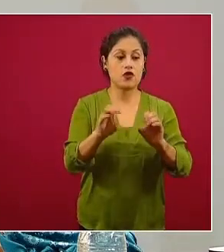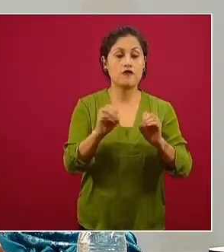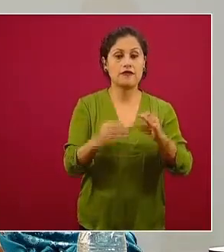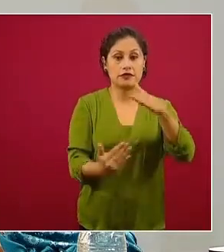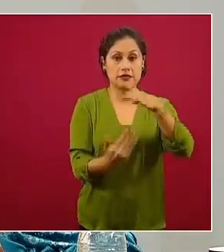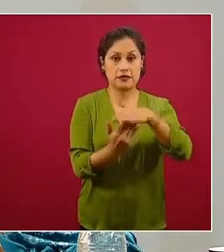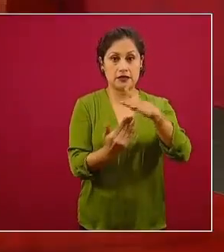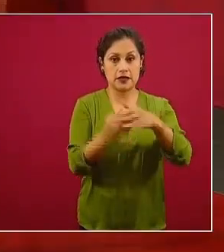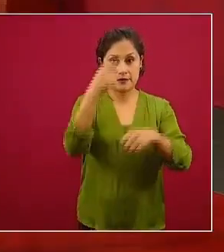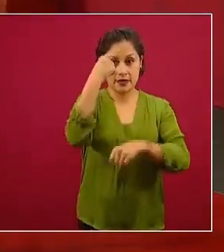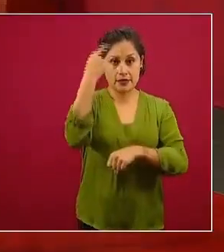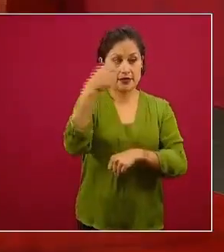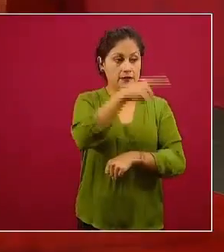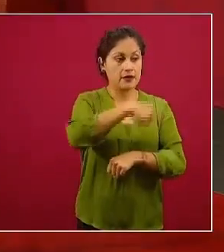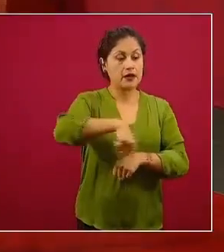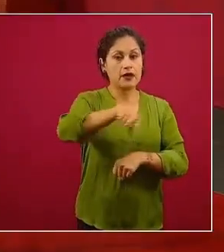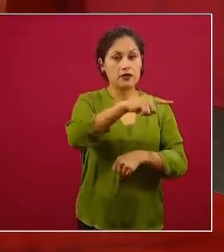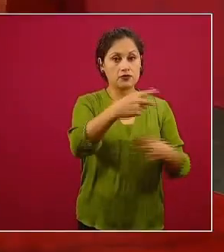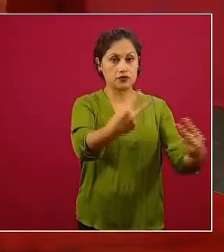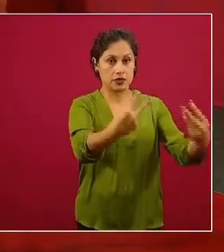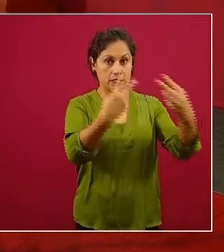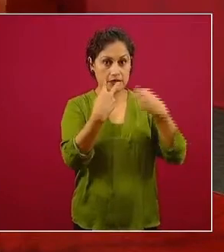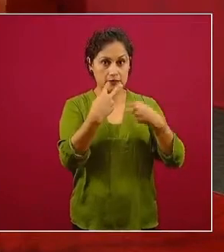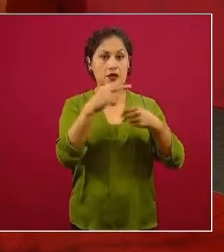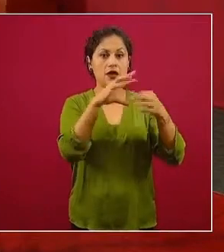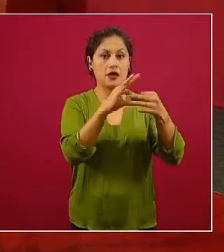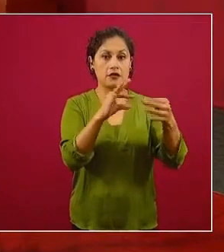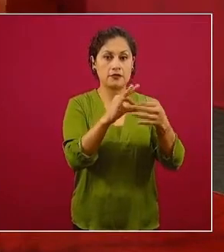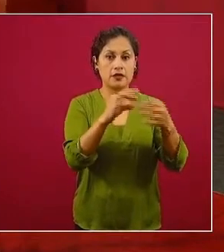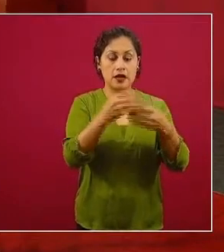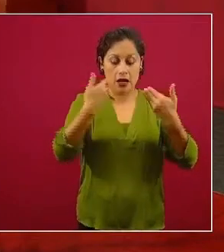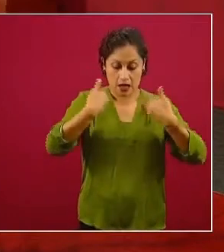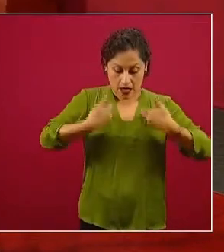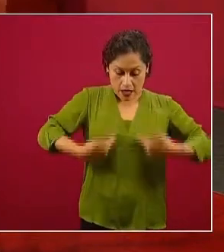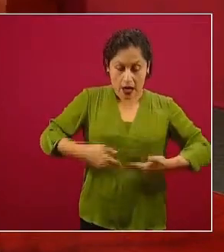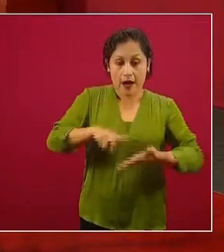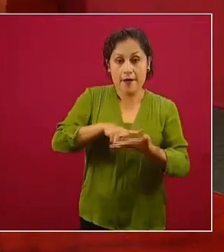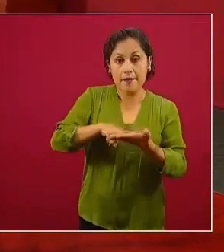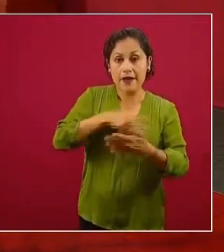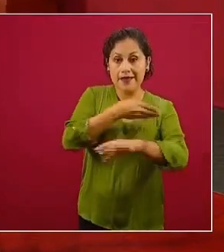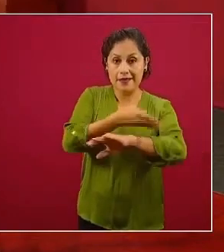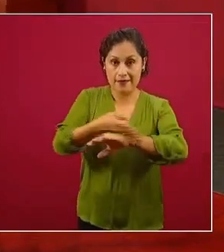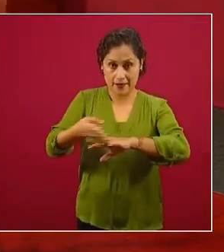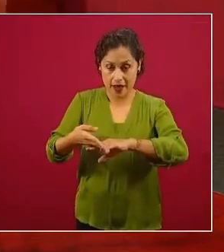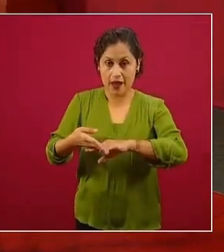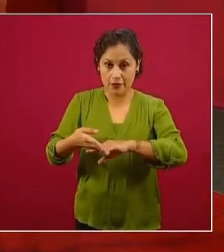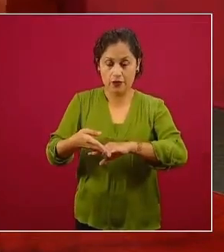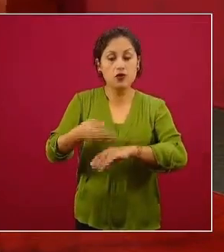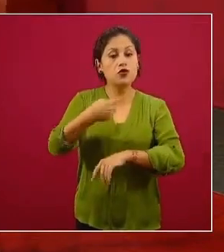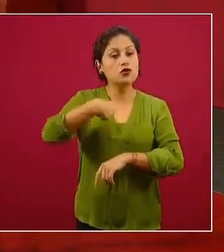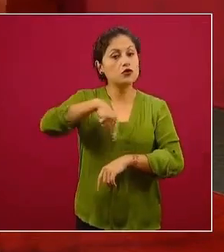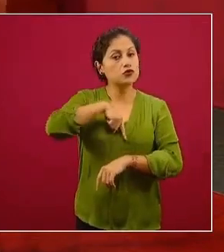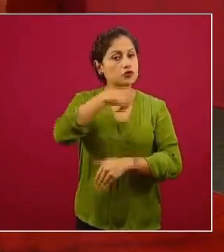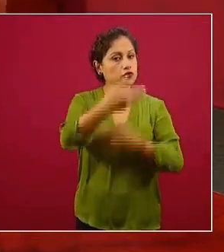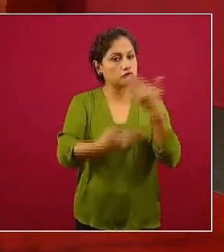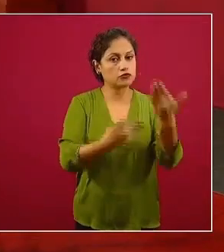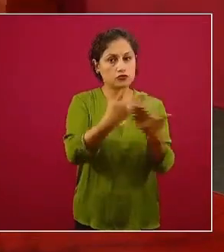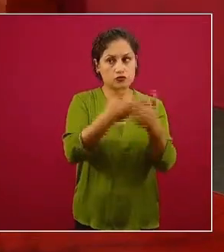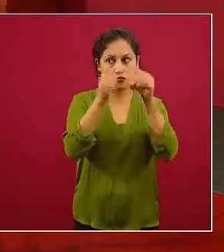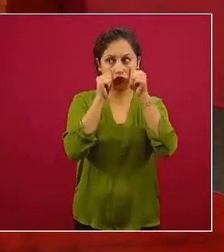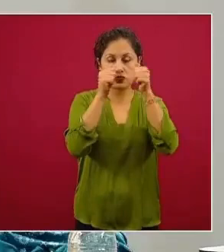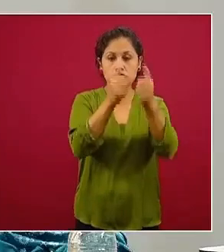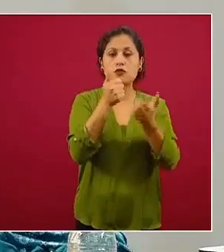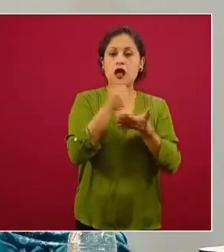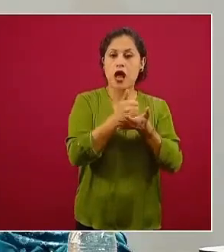caracterizado por el color verde con blanco. Estamos siempre para servirles, para ayudar a los usuarios,